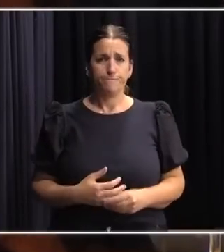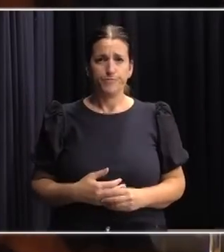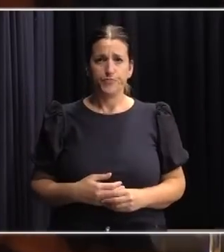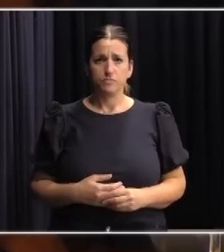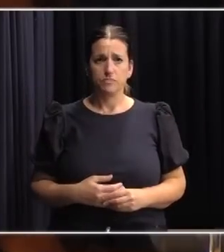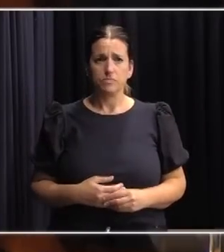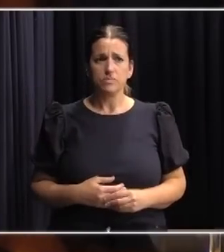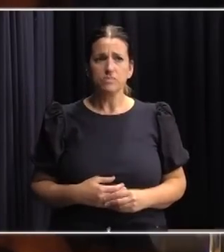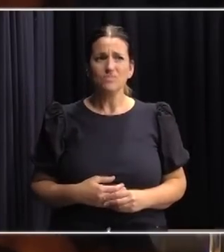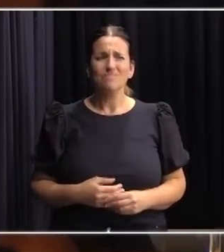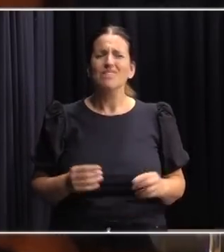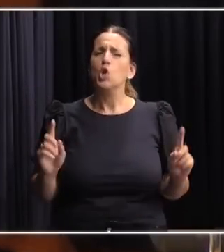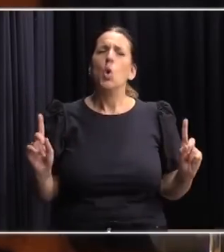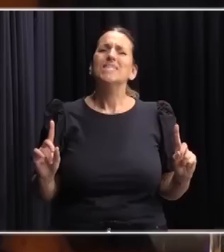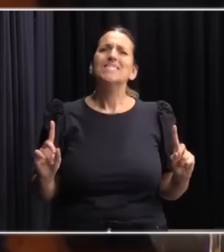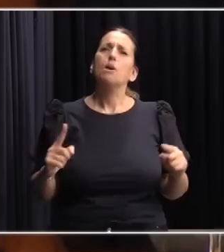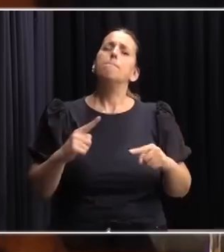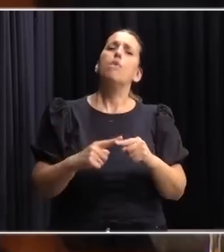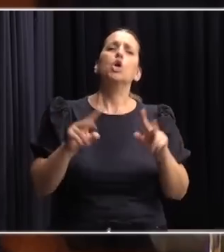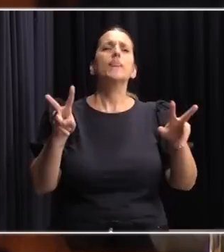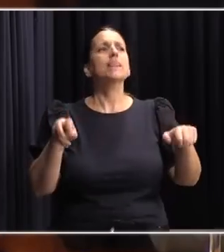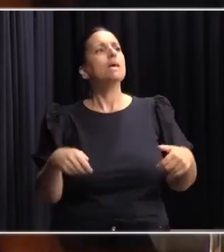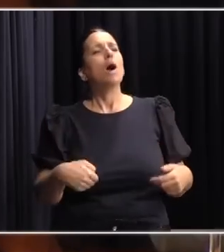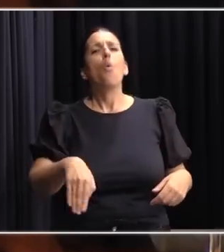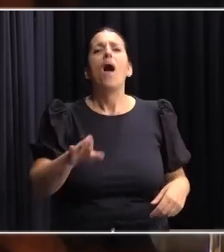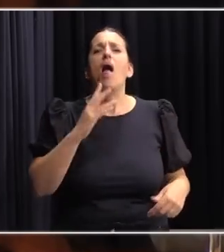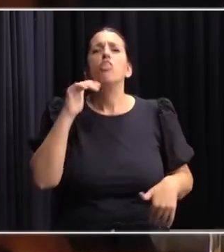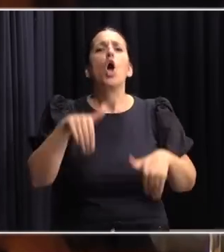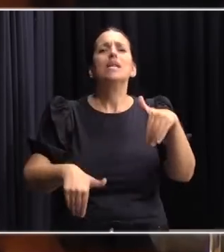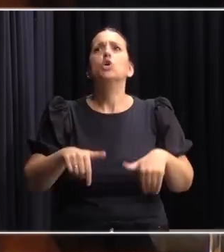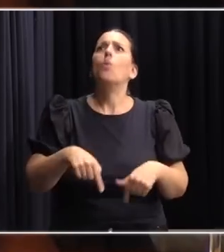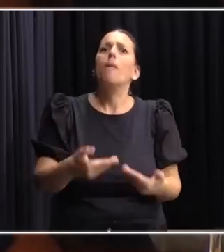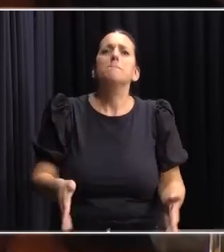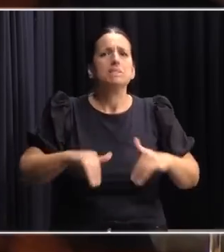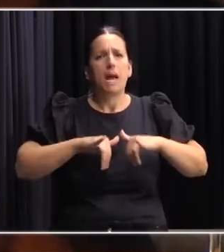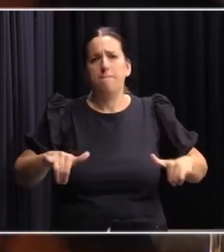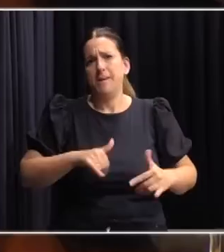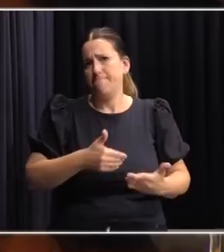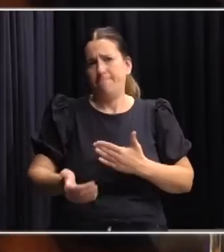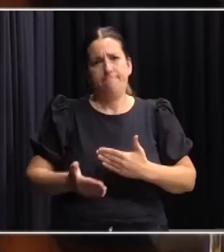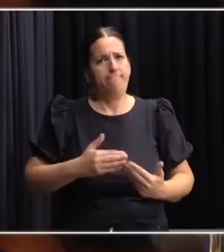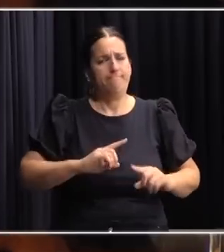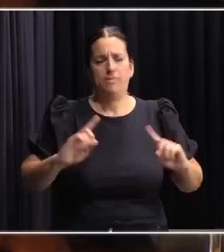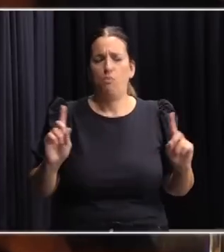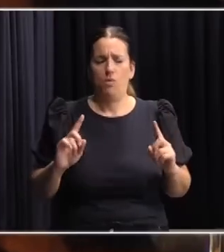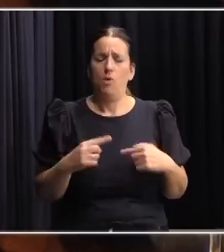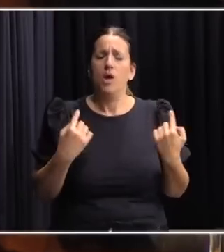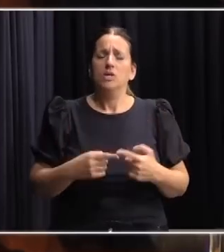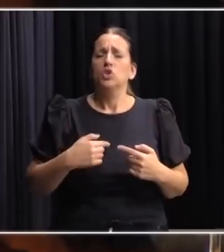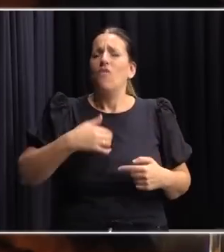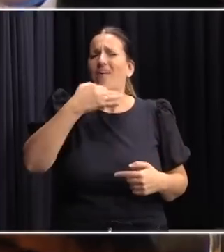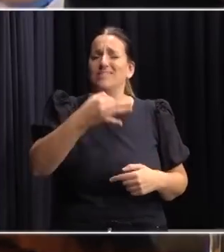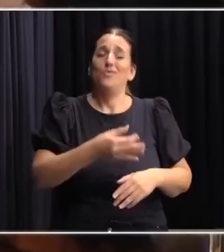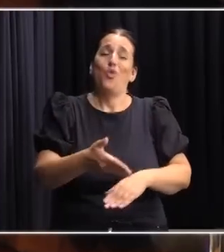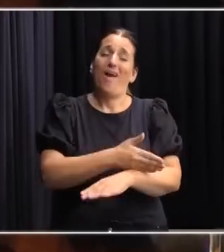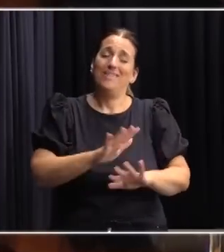No lo estamos calibrando en términos de cuándo son las elecciones o cuándo empieza la campaña porque, y esto al principio lo iba a decir